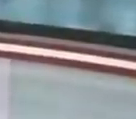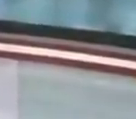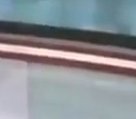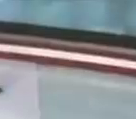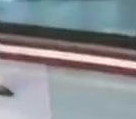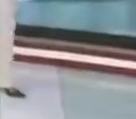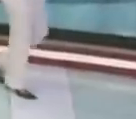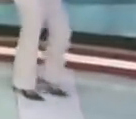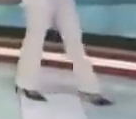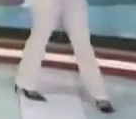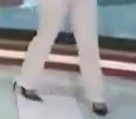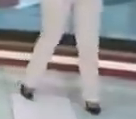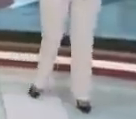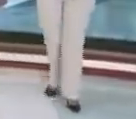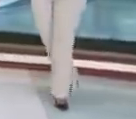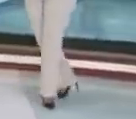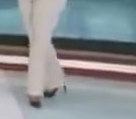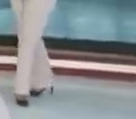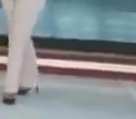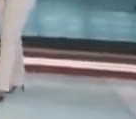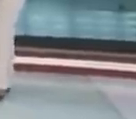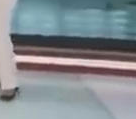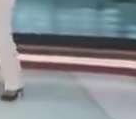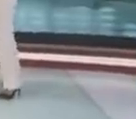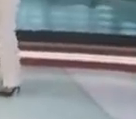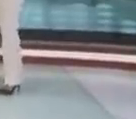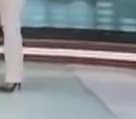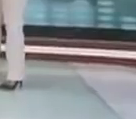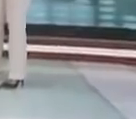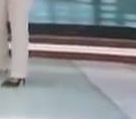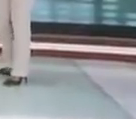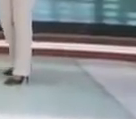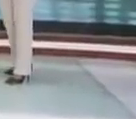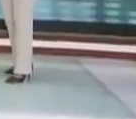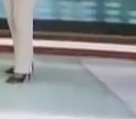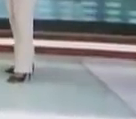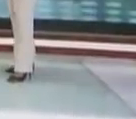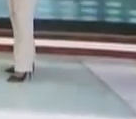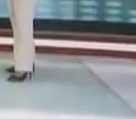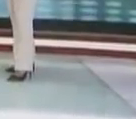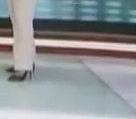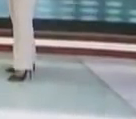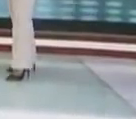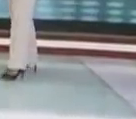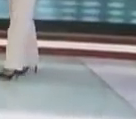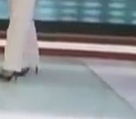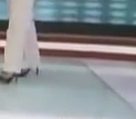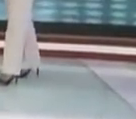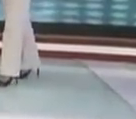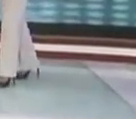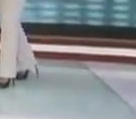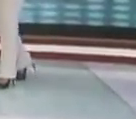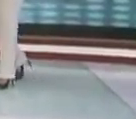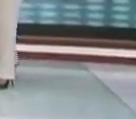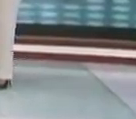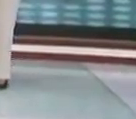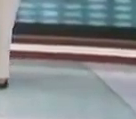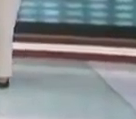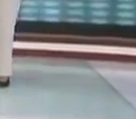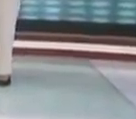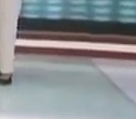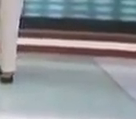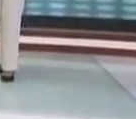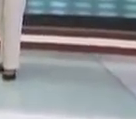de políticas antibloqueos, porque ayer se presentaron siete informes de diferentes misiones, de observadores, de veedores, de